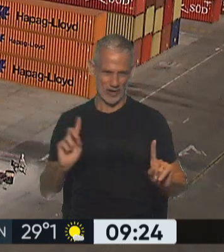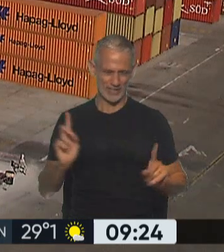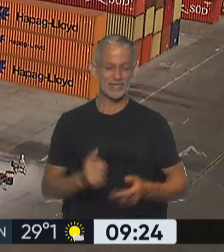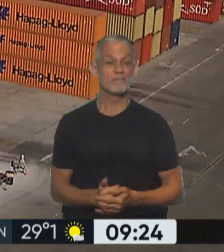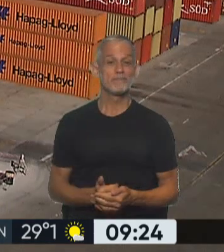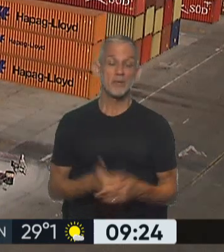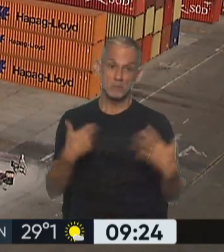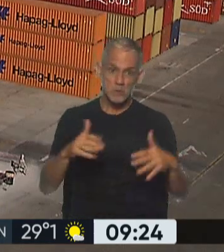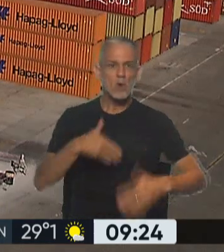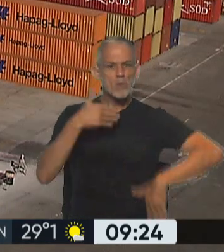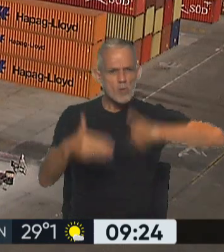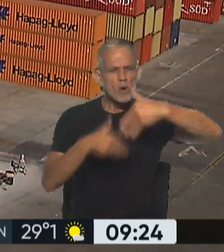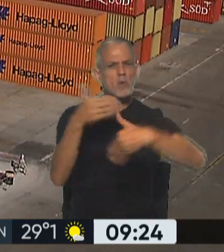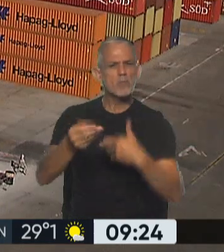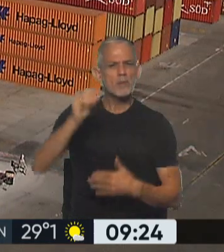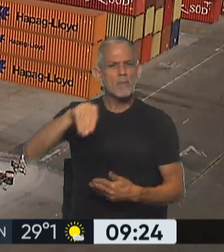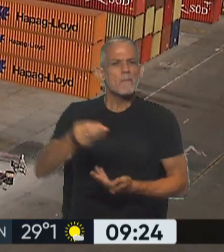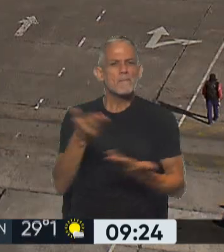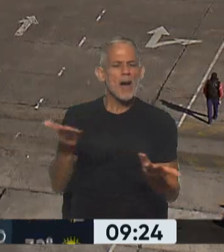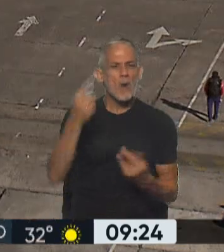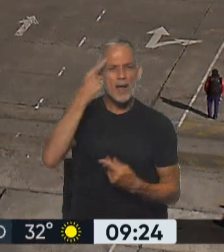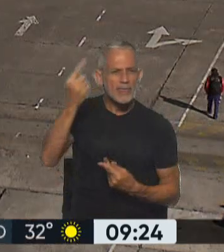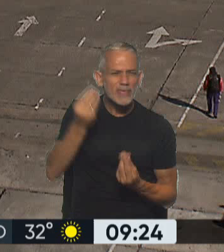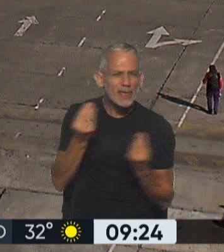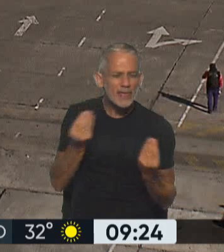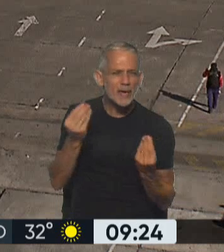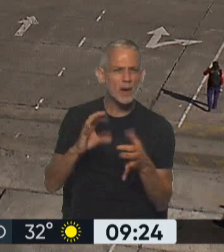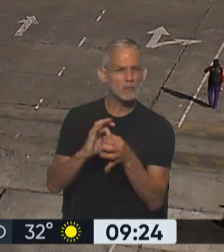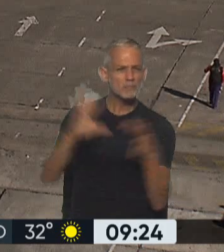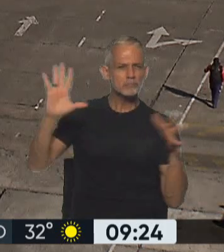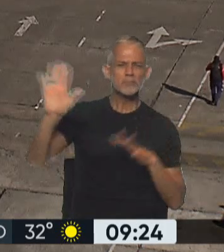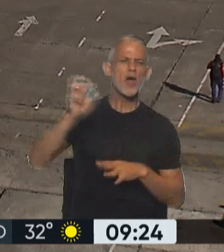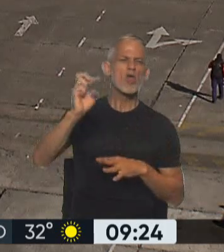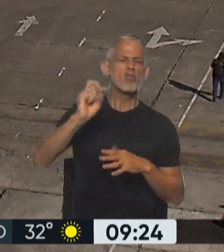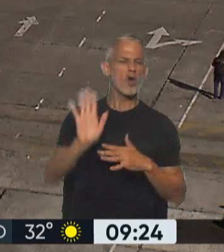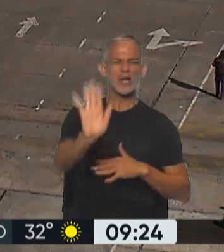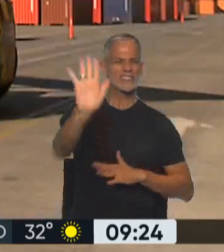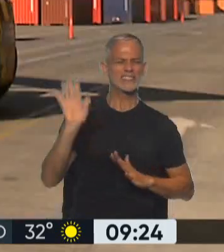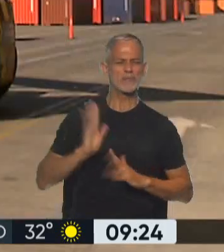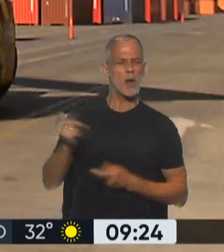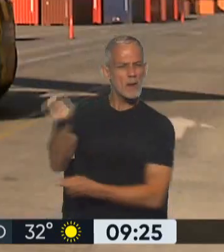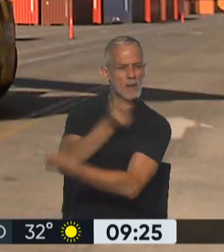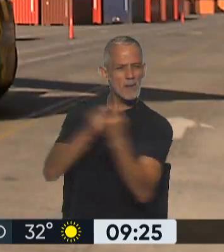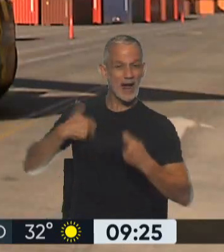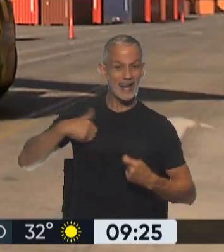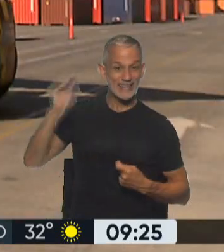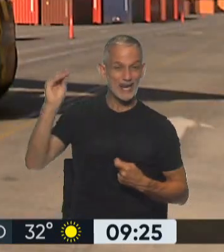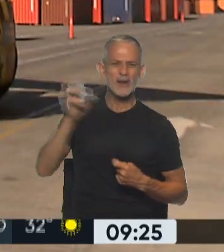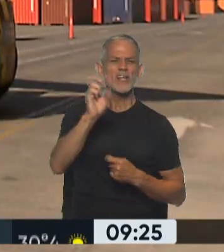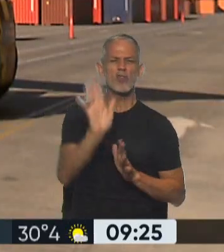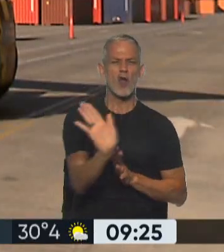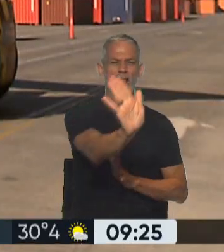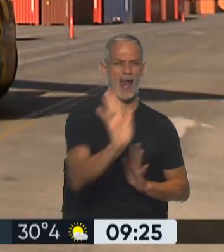Mucho más avanzada se encuentran la iniciativa para independizar del dólar el intercambio comercial entre Argentina y Brasil.